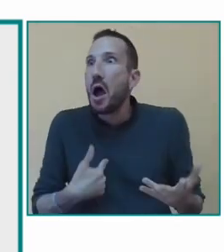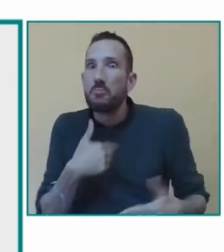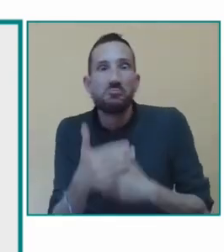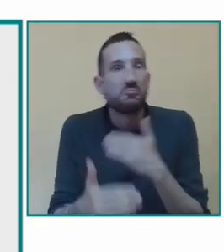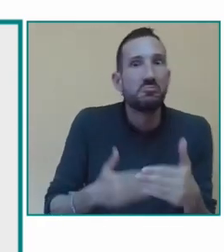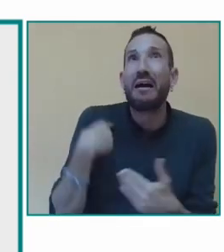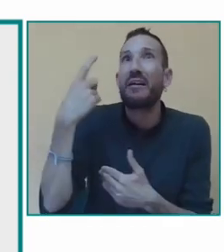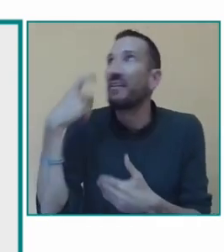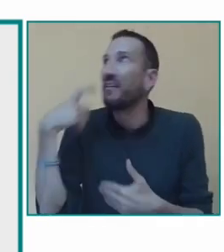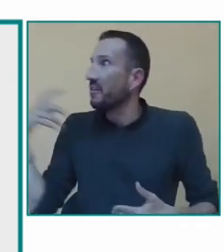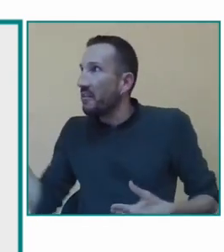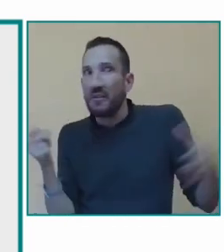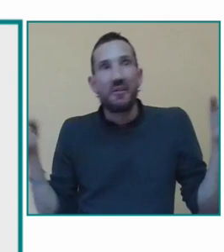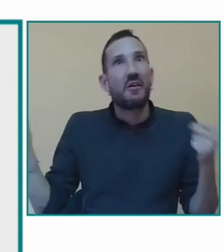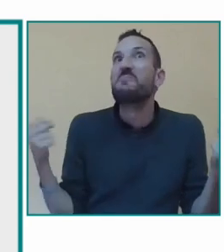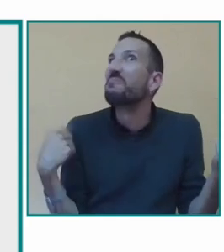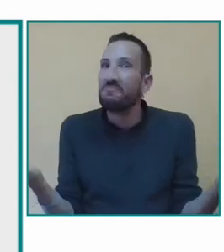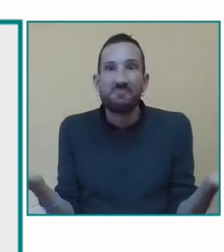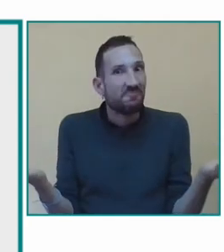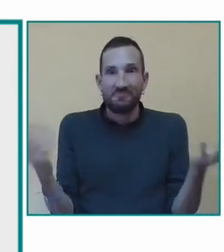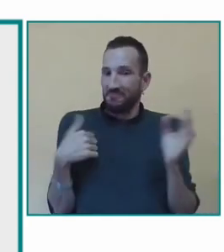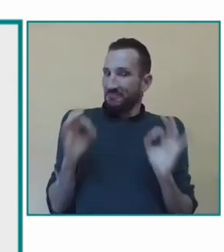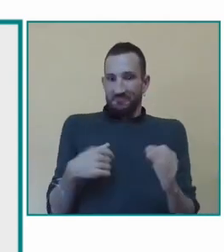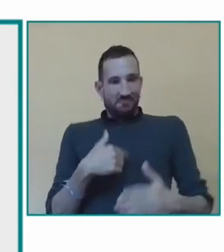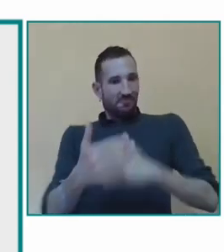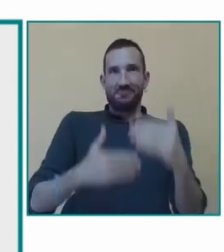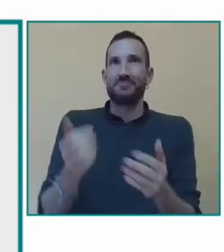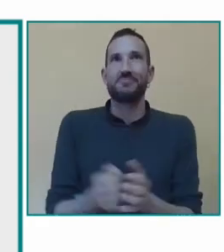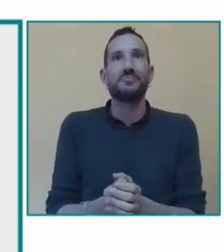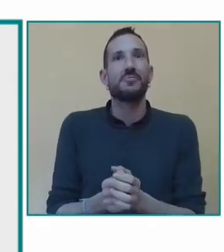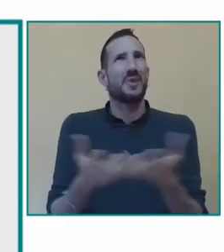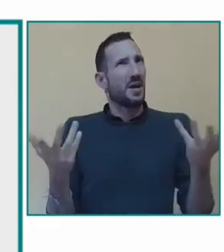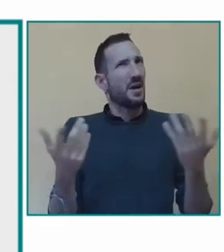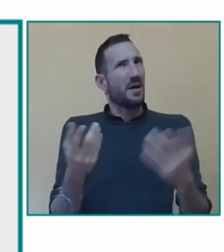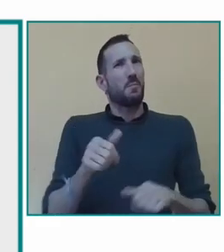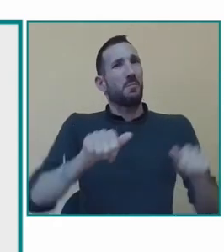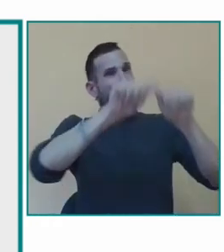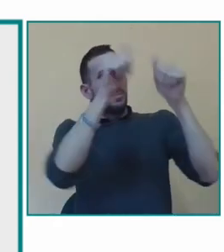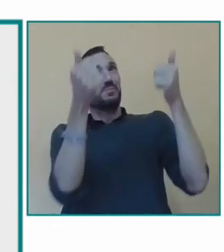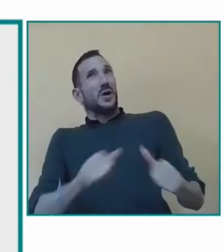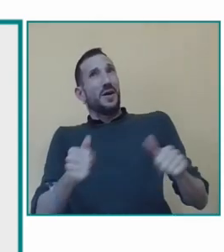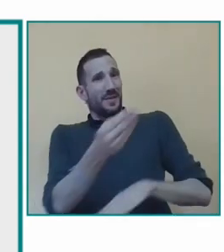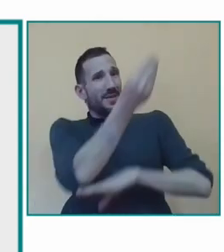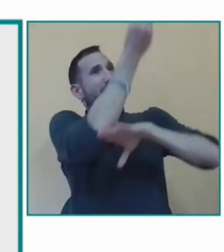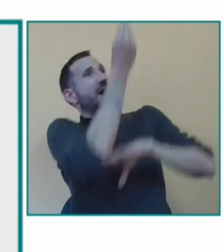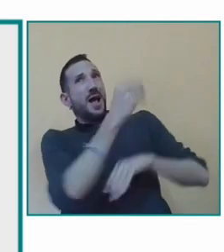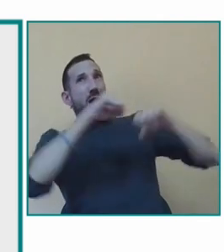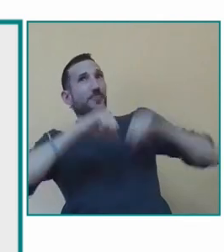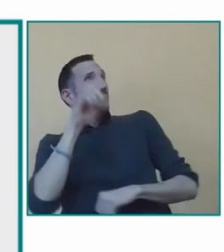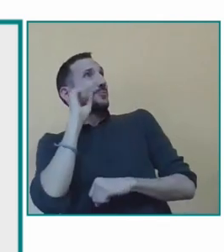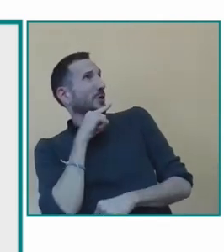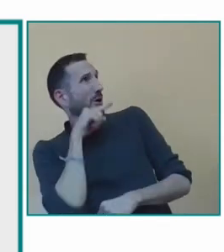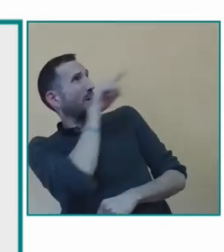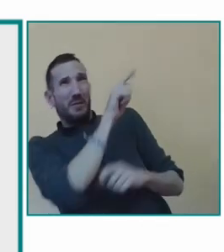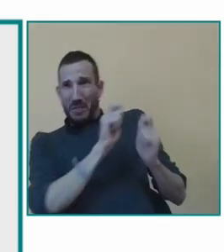y lograr esa inclusión con nuestros alumnos entonces para poder lograr esa inclusión para poder lograr ese desarrollo